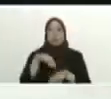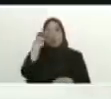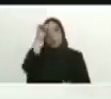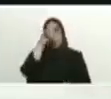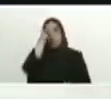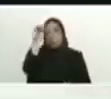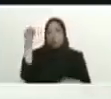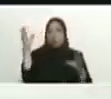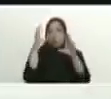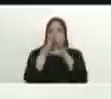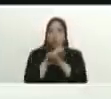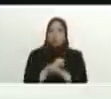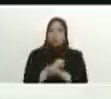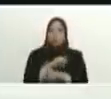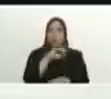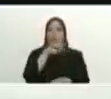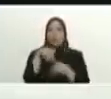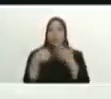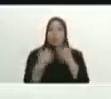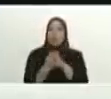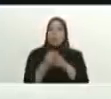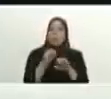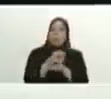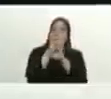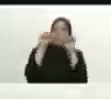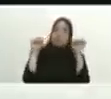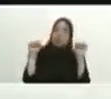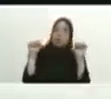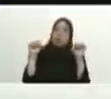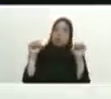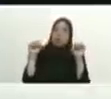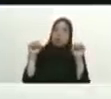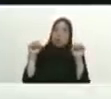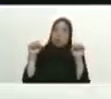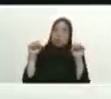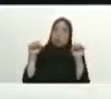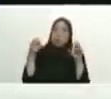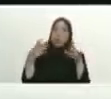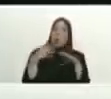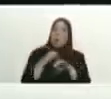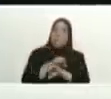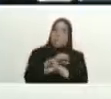noche y el lunes muy temprano muy temprano